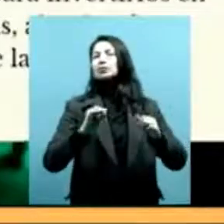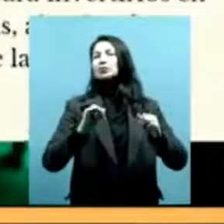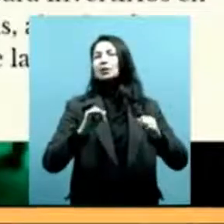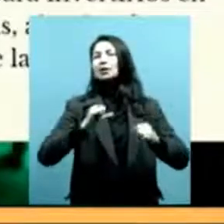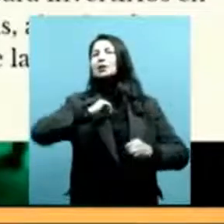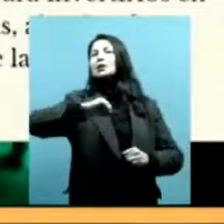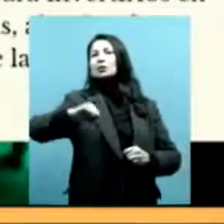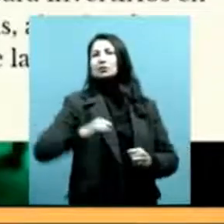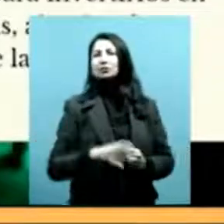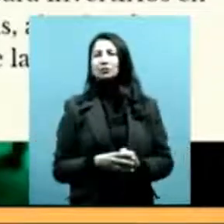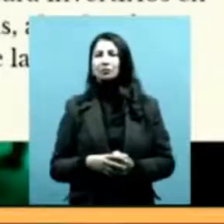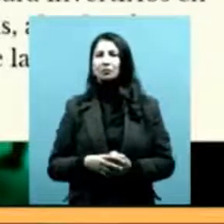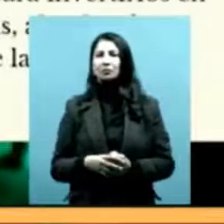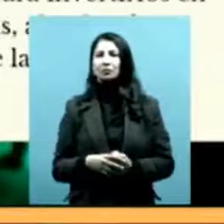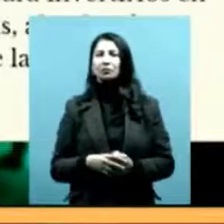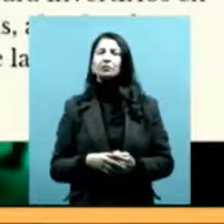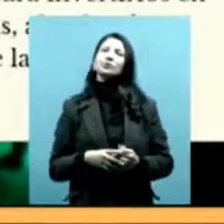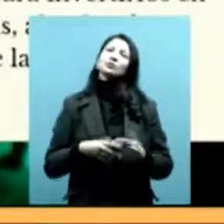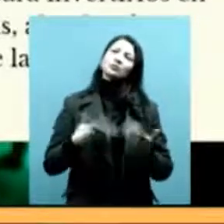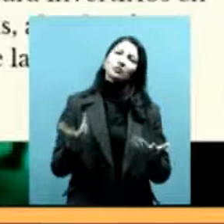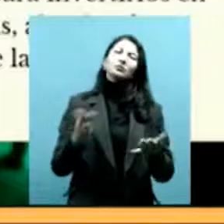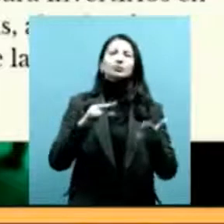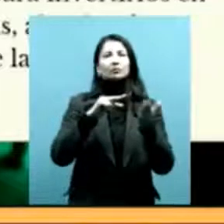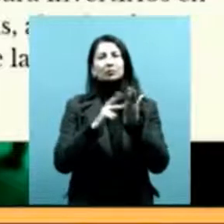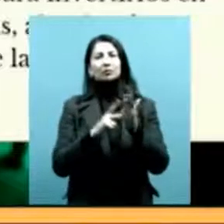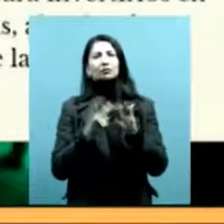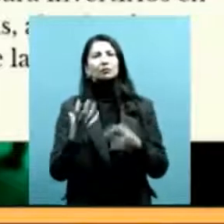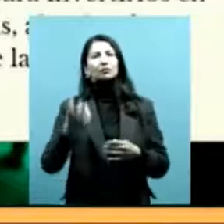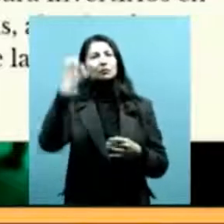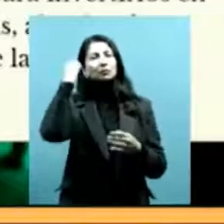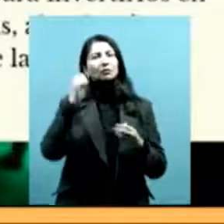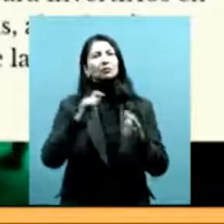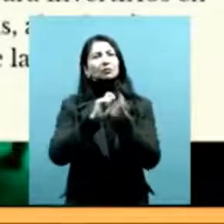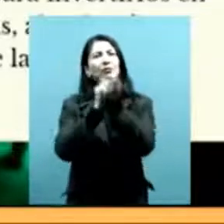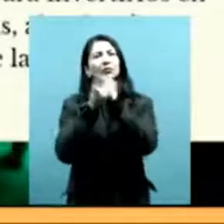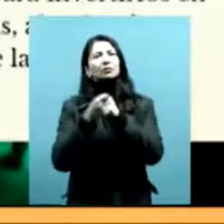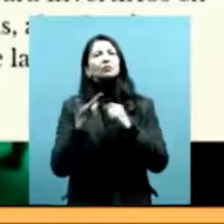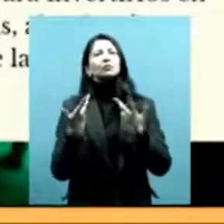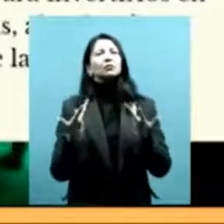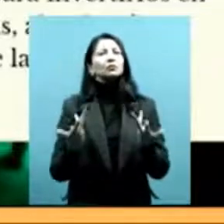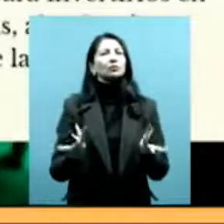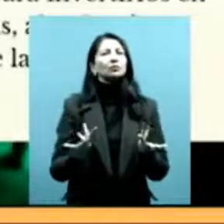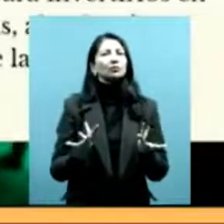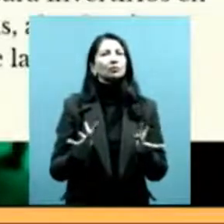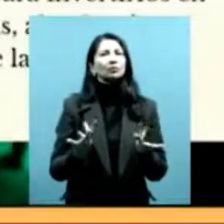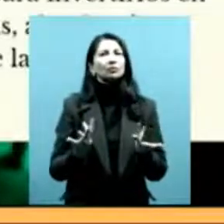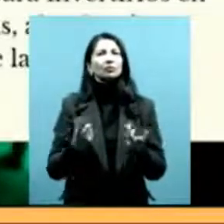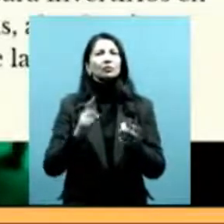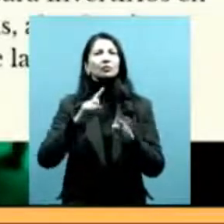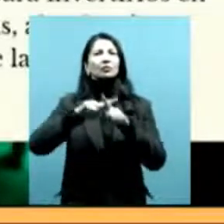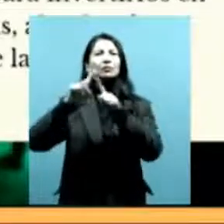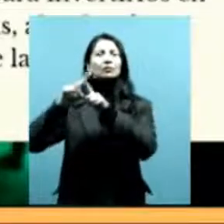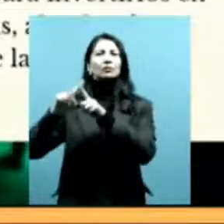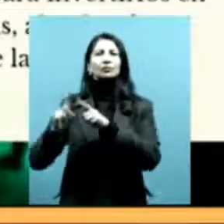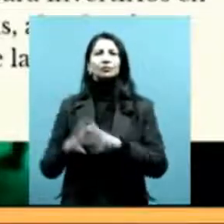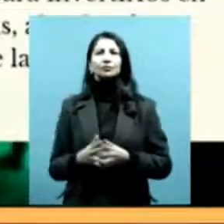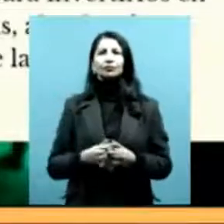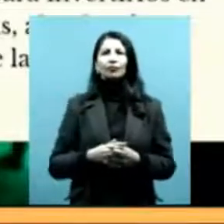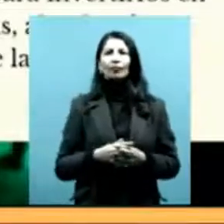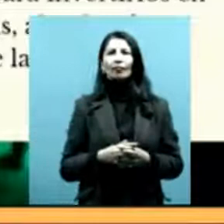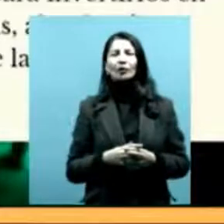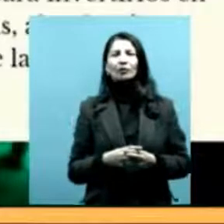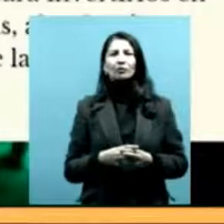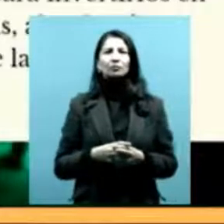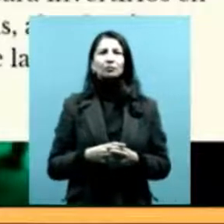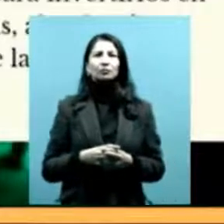En esa colonia se pretendía llevar a todos los aborígenes diseminados en diferentes lugares del territorio, es decir, a todos